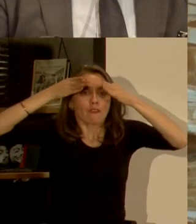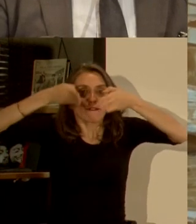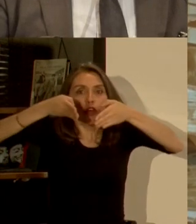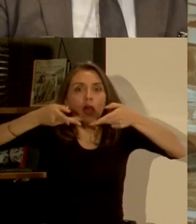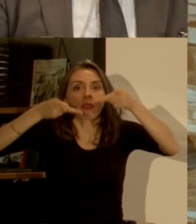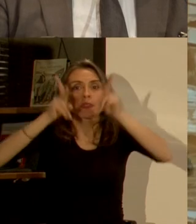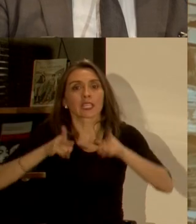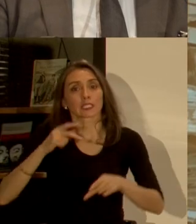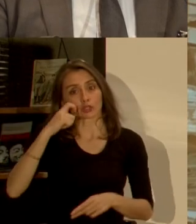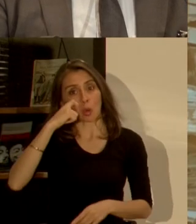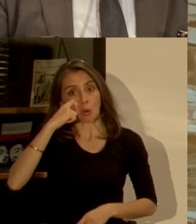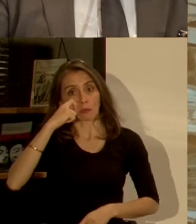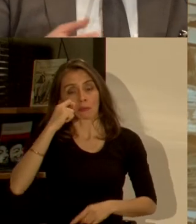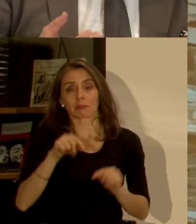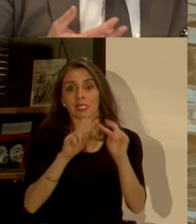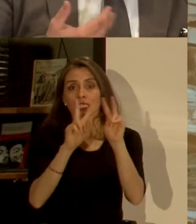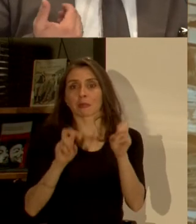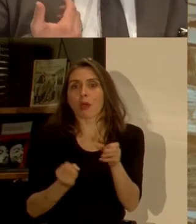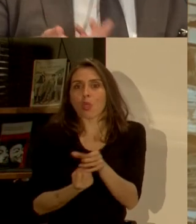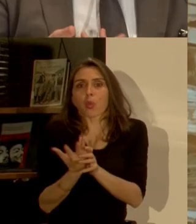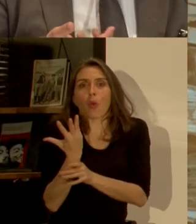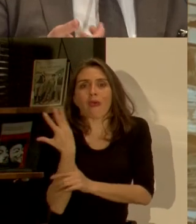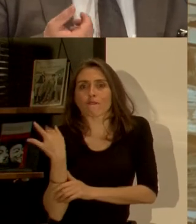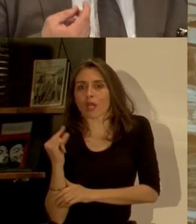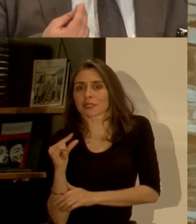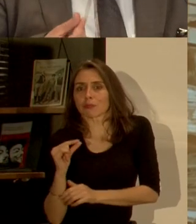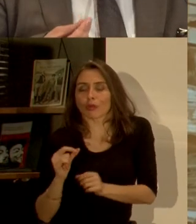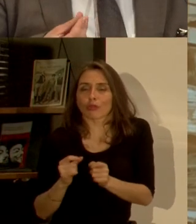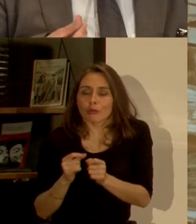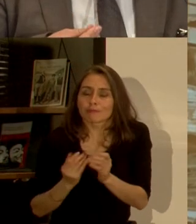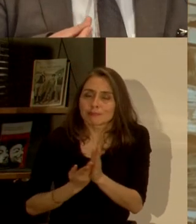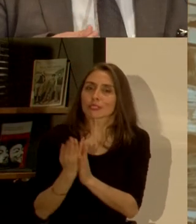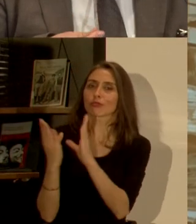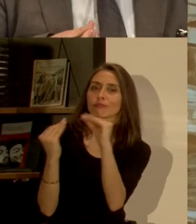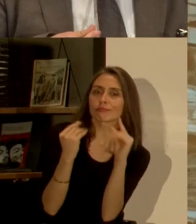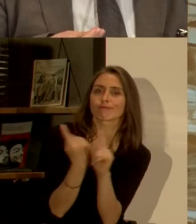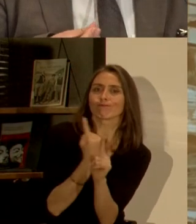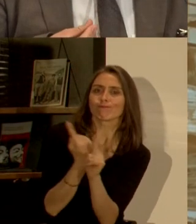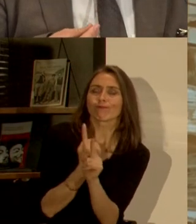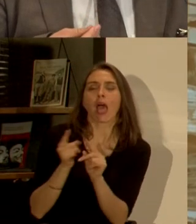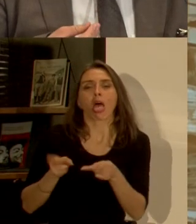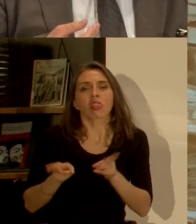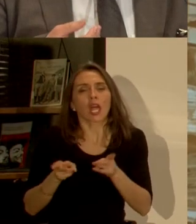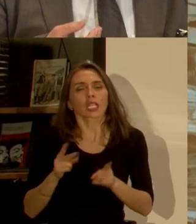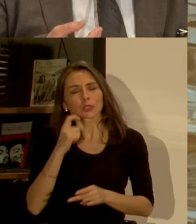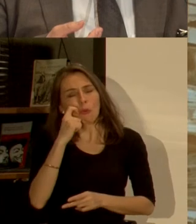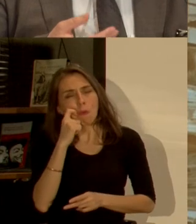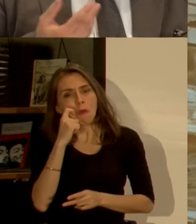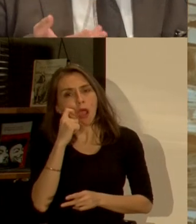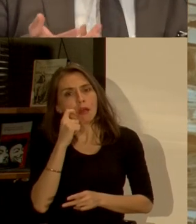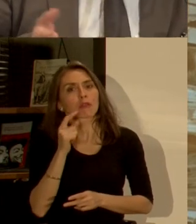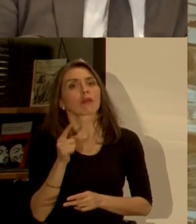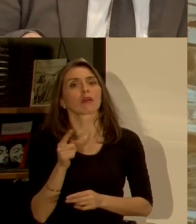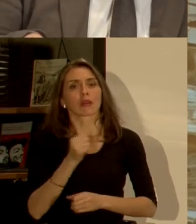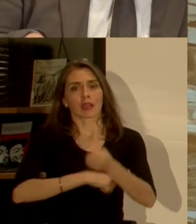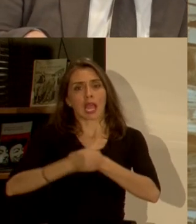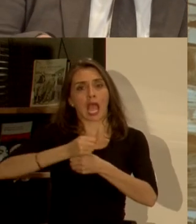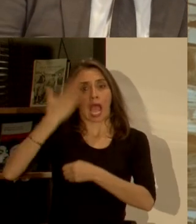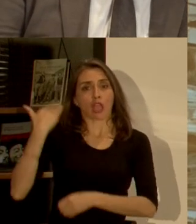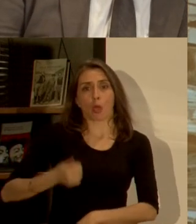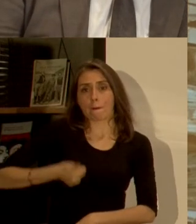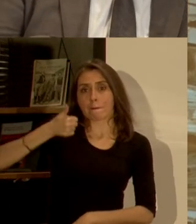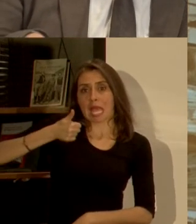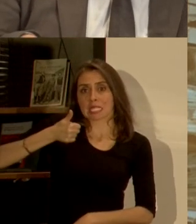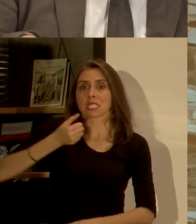principio esto es un tema bastante incipiente en este diálogo que ha sido destacado en los últimos años por